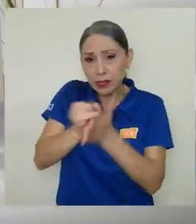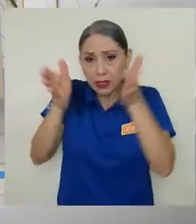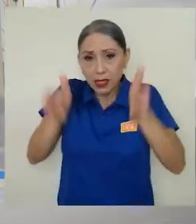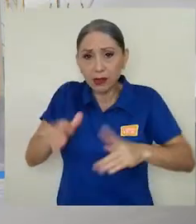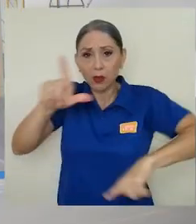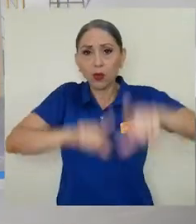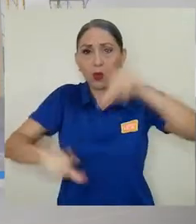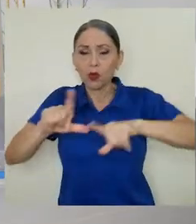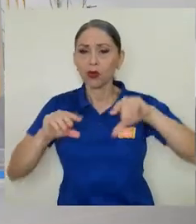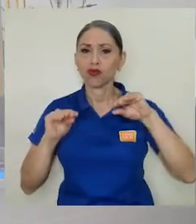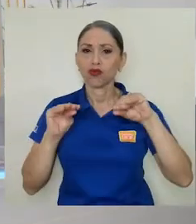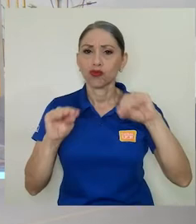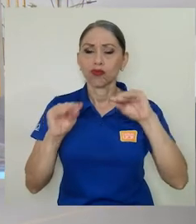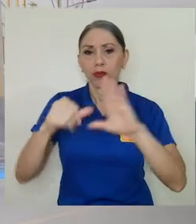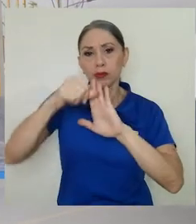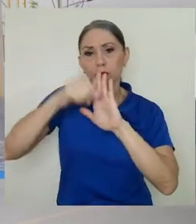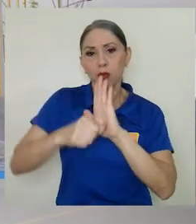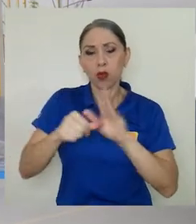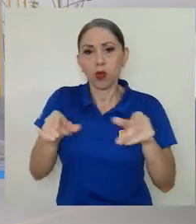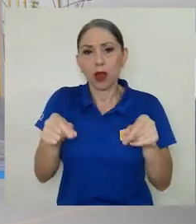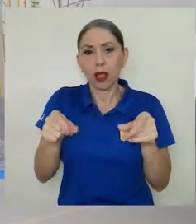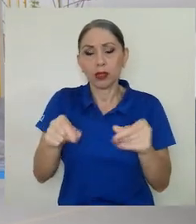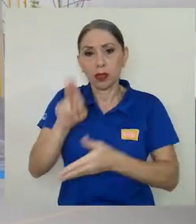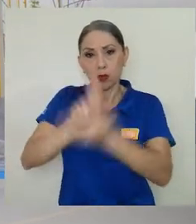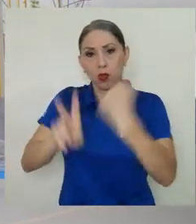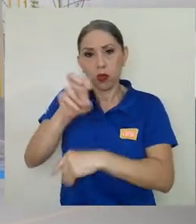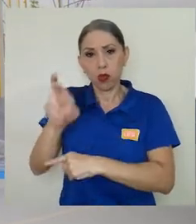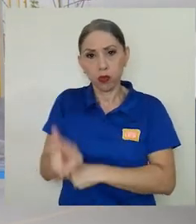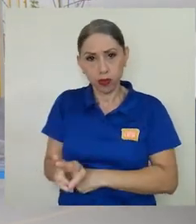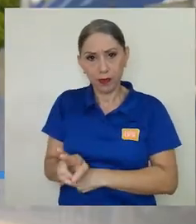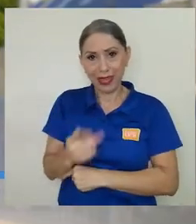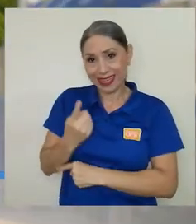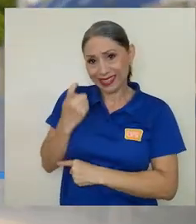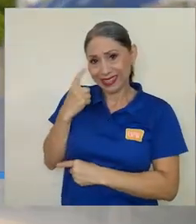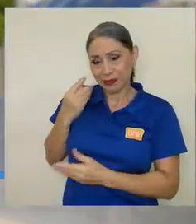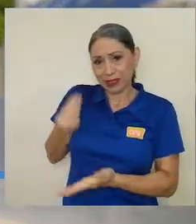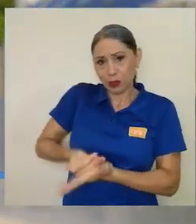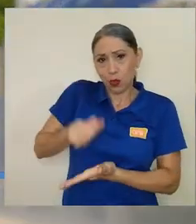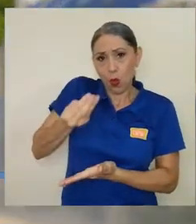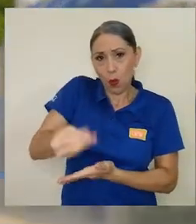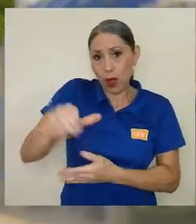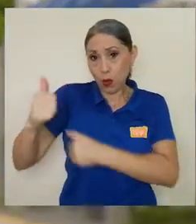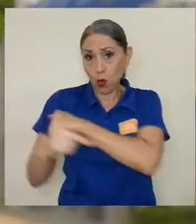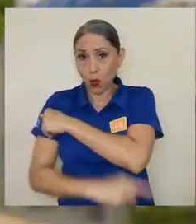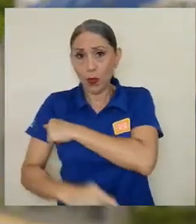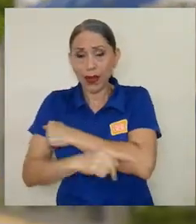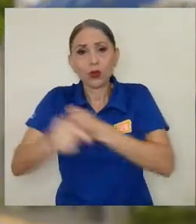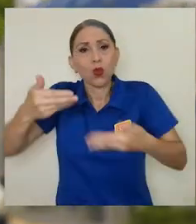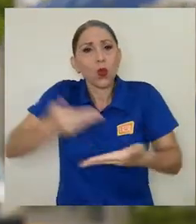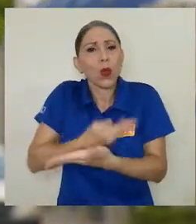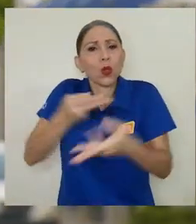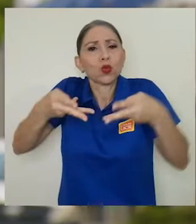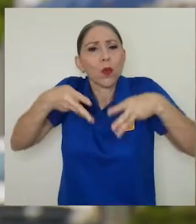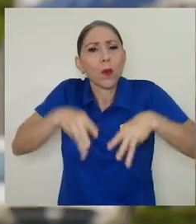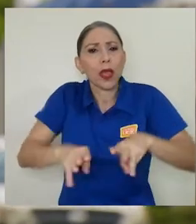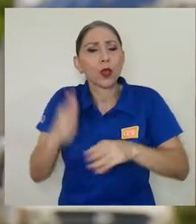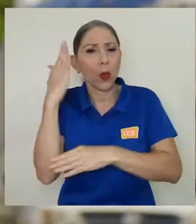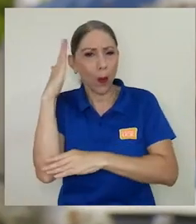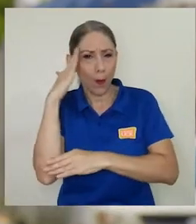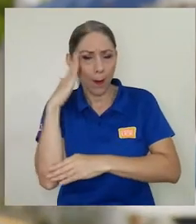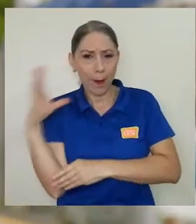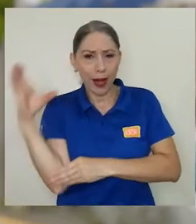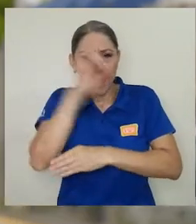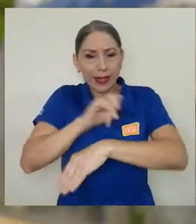Investigadores del laboratorio de docencia en cirugía y cáncer de la UCR recientemente importaron al país un novedoso método para el